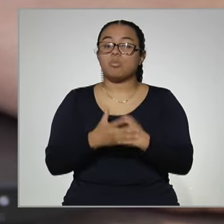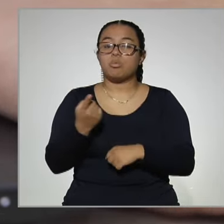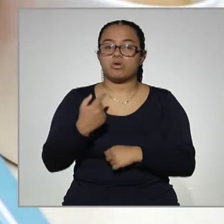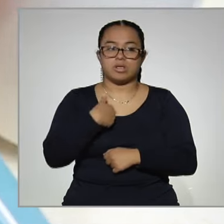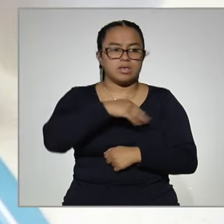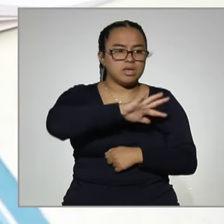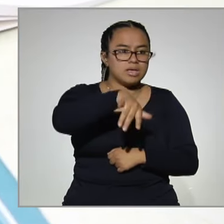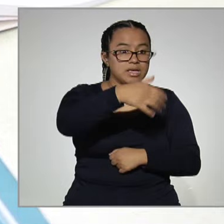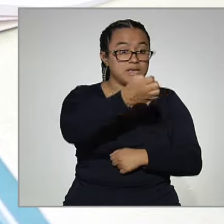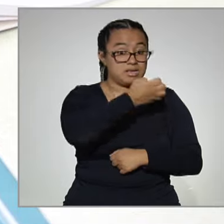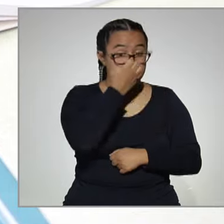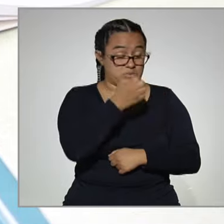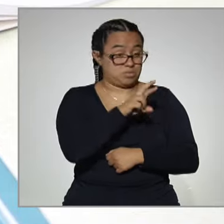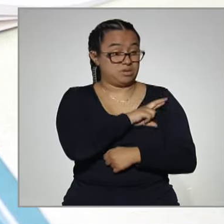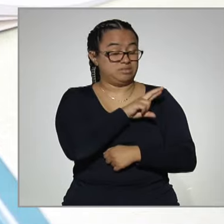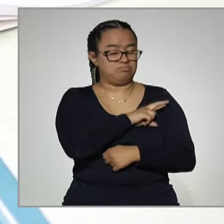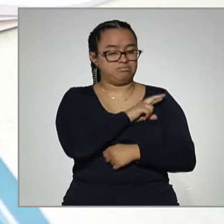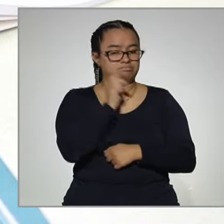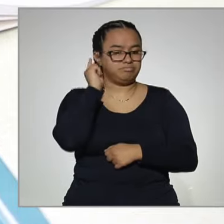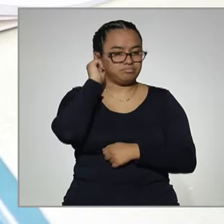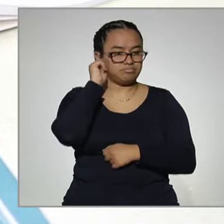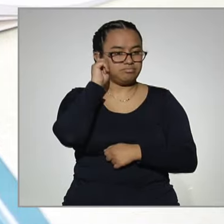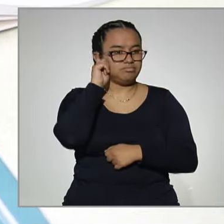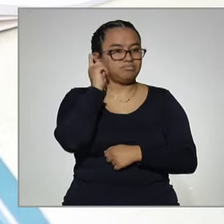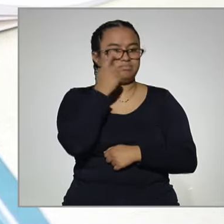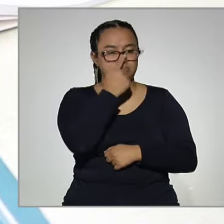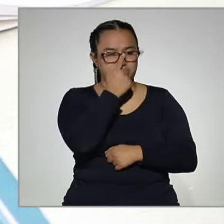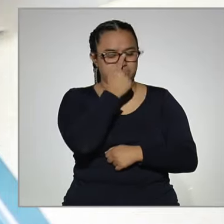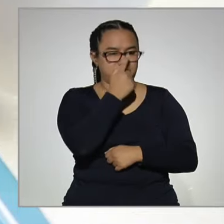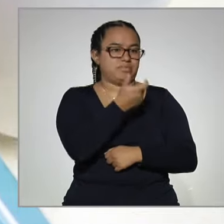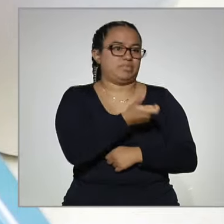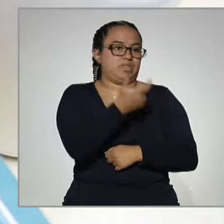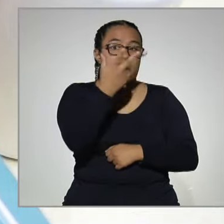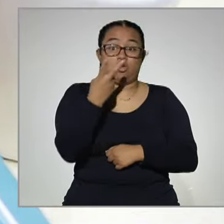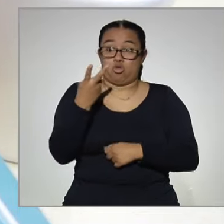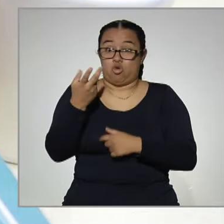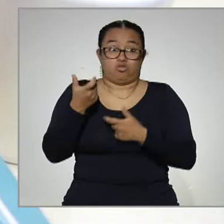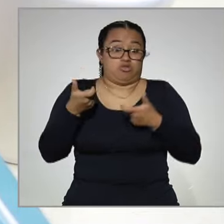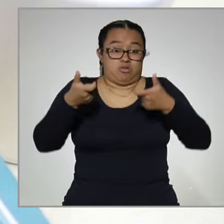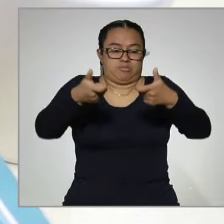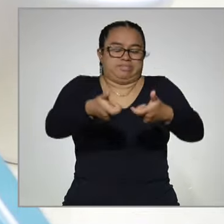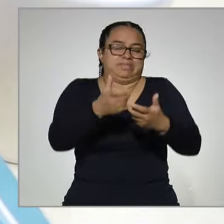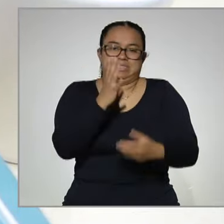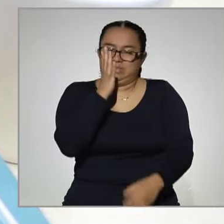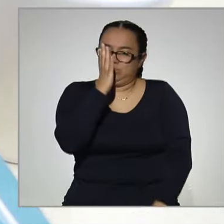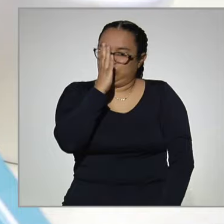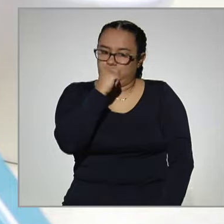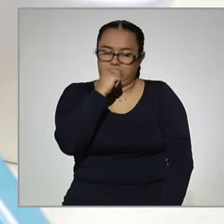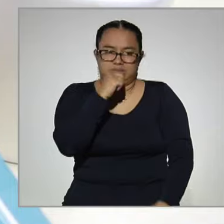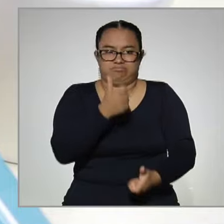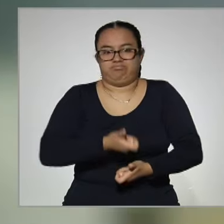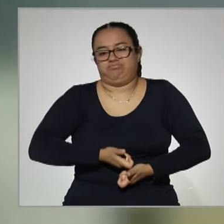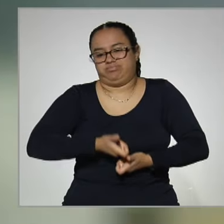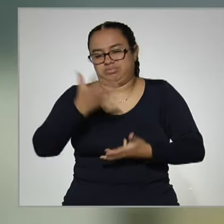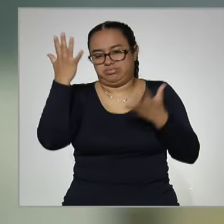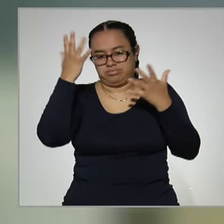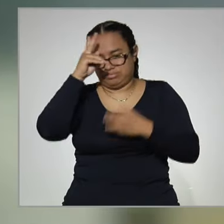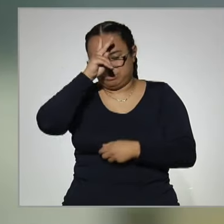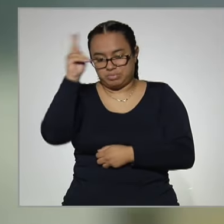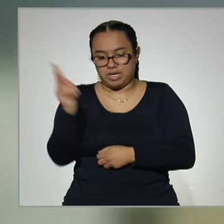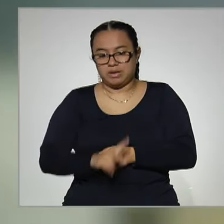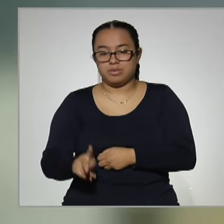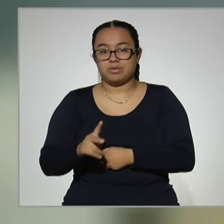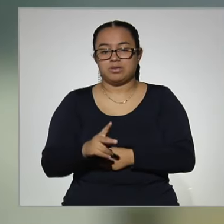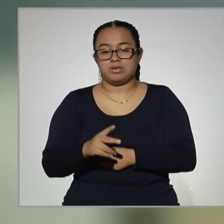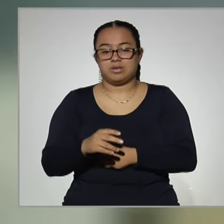buscar escuelas privadas pues no era costeable pagar dos colegiaturas que fueran muy costosas, mucho menos